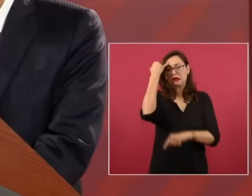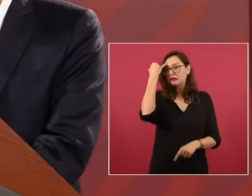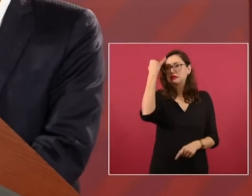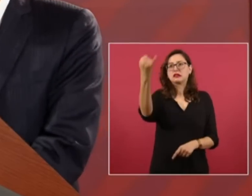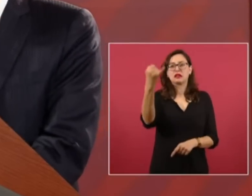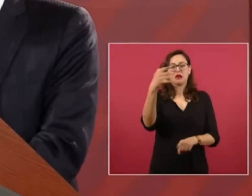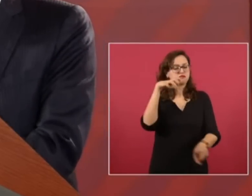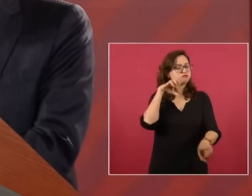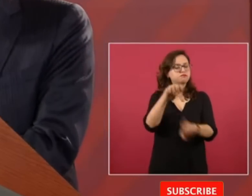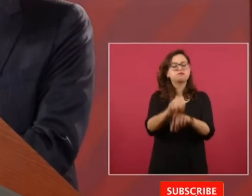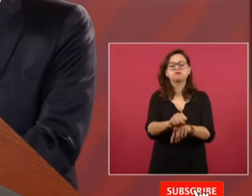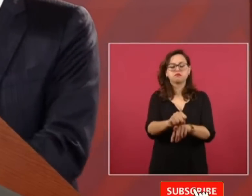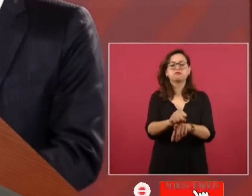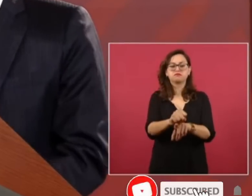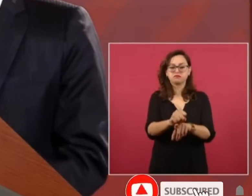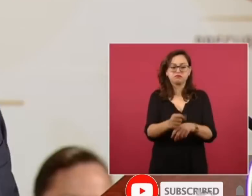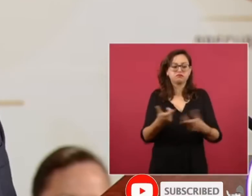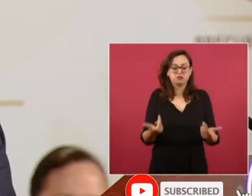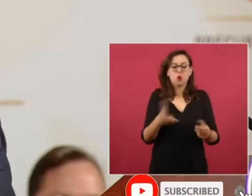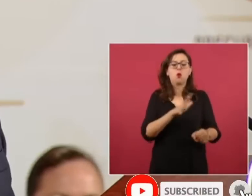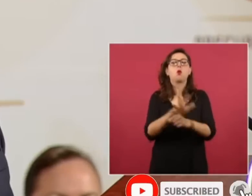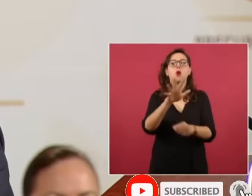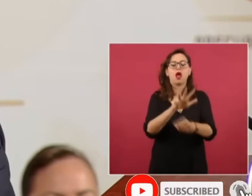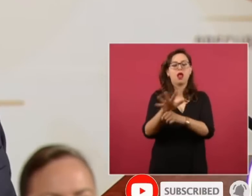Nosotros somos humanistas.